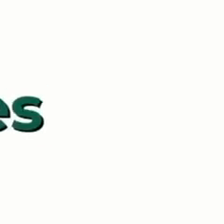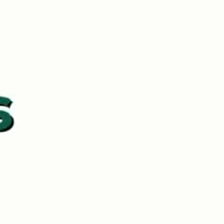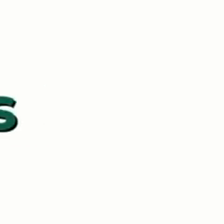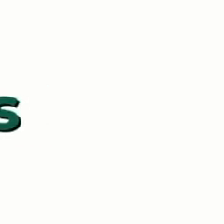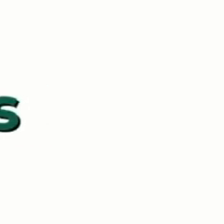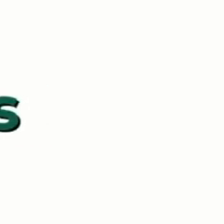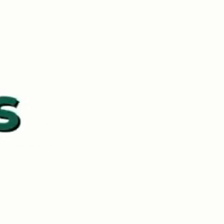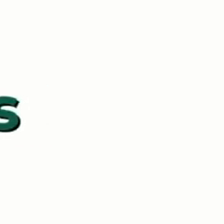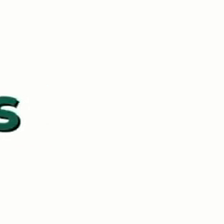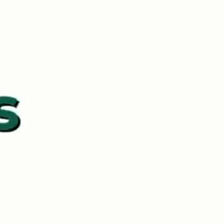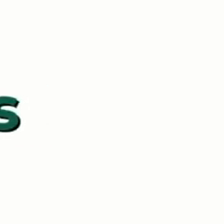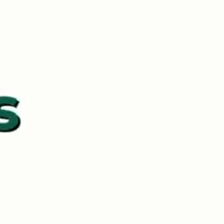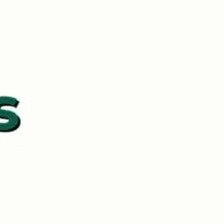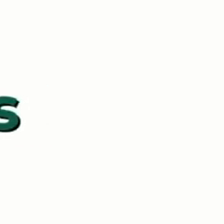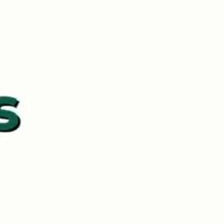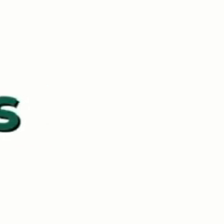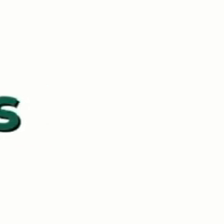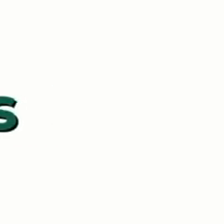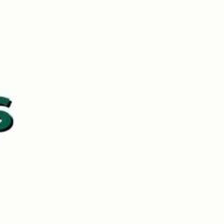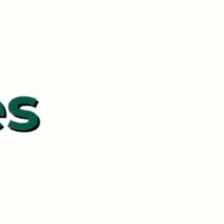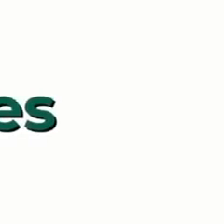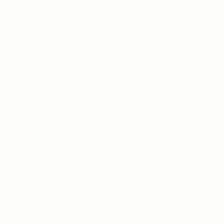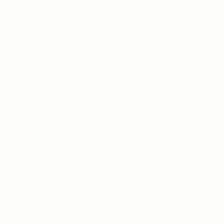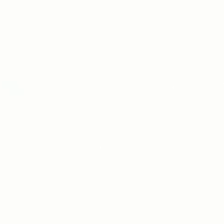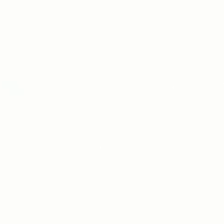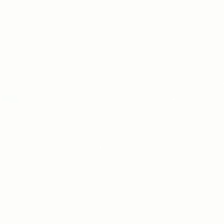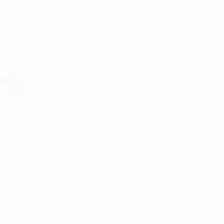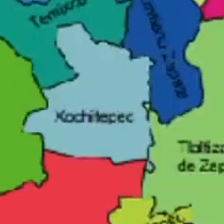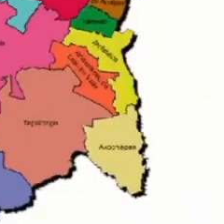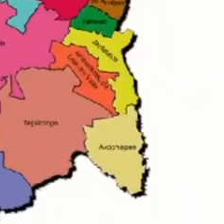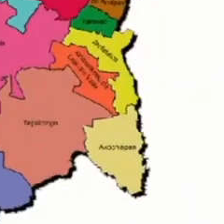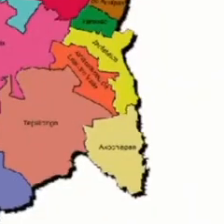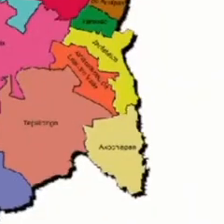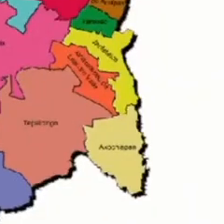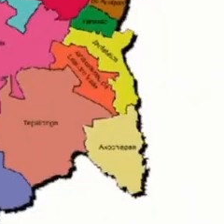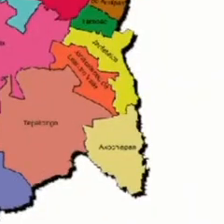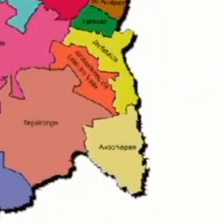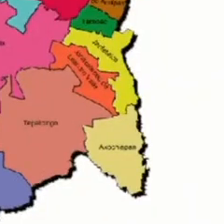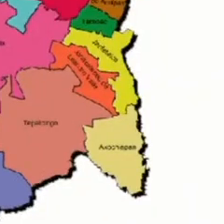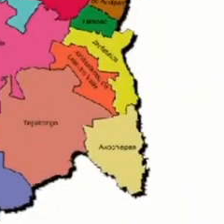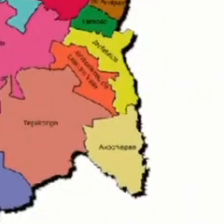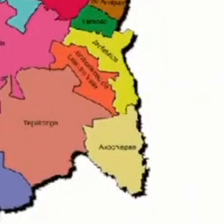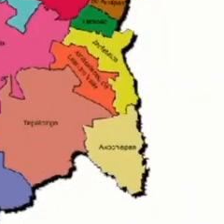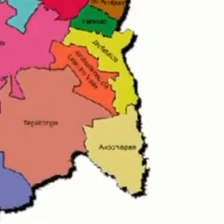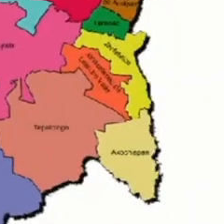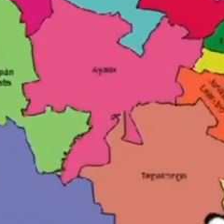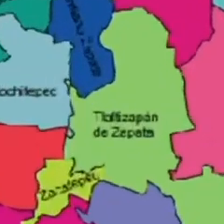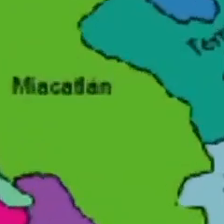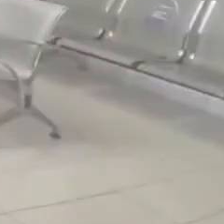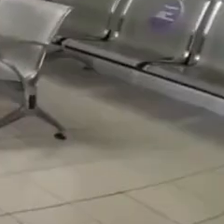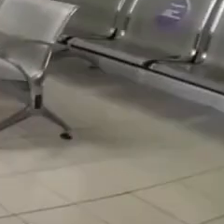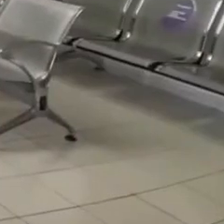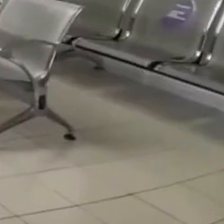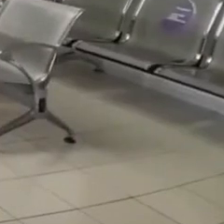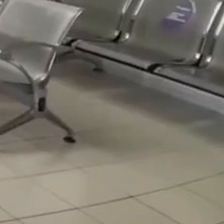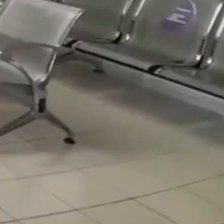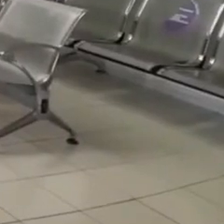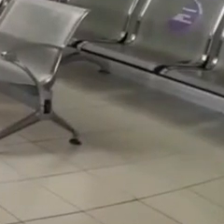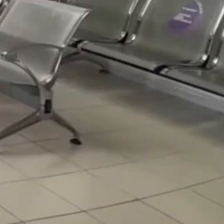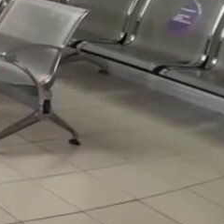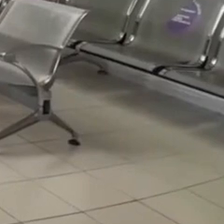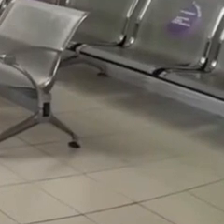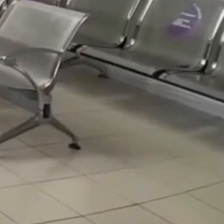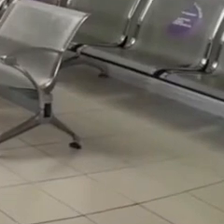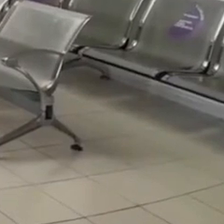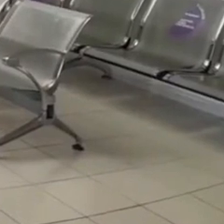total de 205 unidades de primer nivel y 11 hospitales. Con presencia en 36 municipios que conforman el estado, IMSS-Bienestar